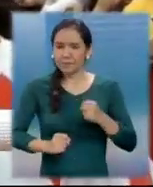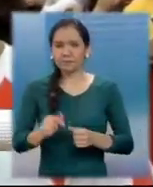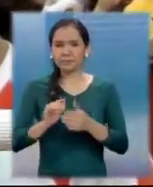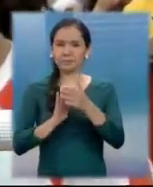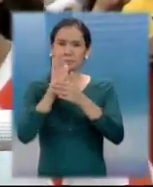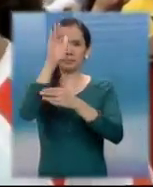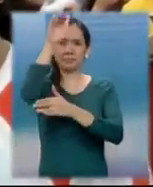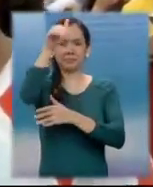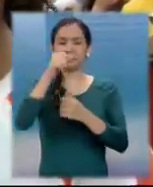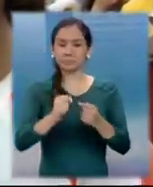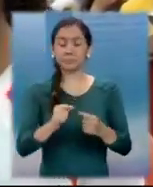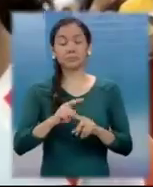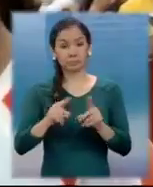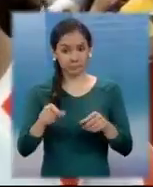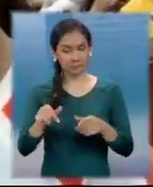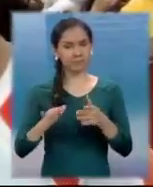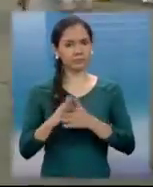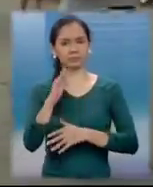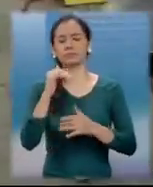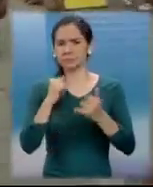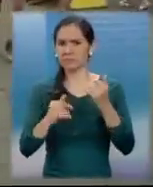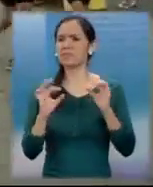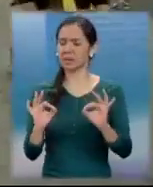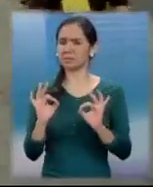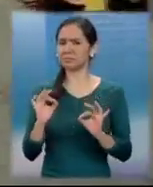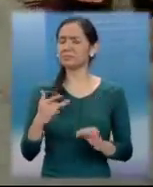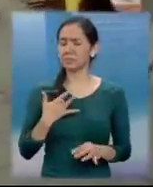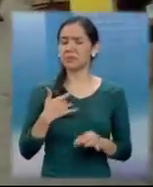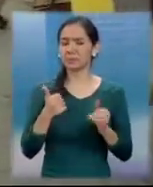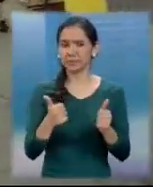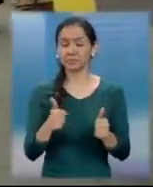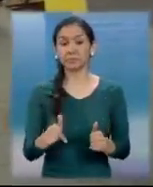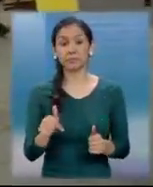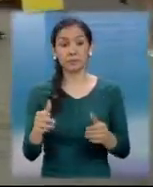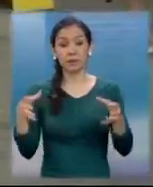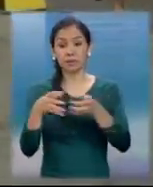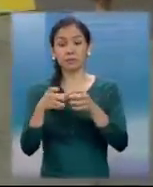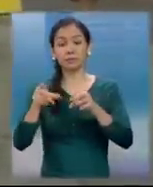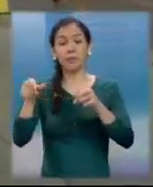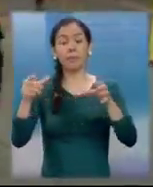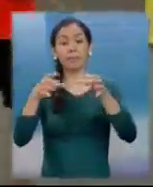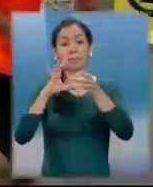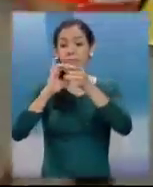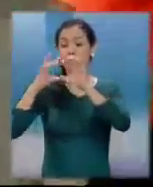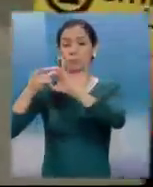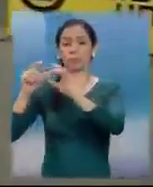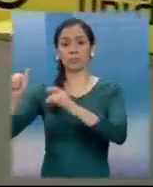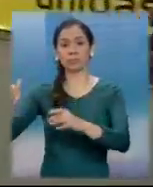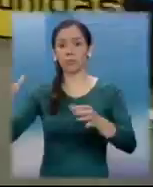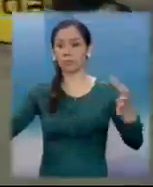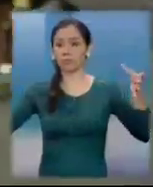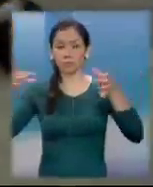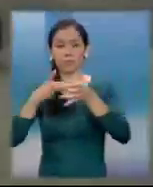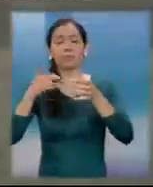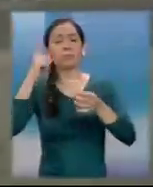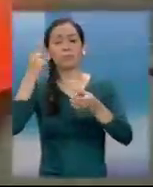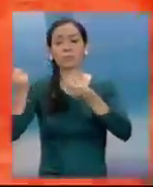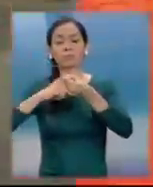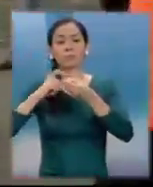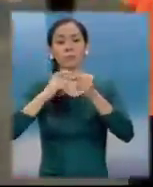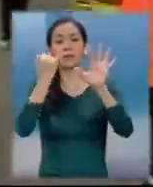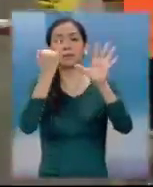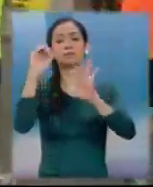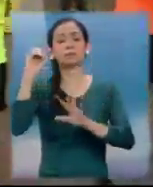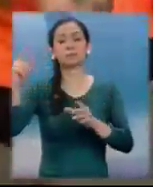marca, pero creo que todo el camino estuvo bastante bien también. El equipo de la cadena McDonald's, denominado McRunner, participó con 60